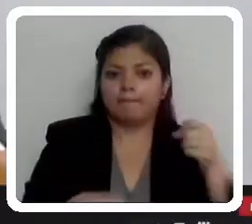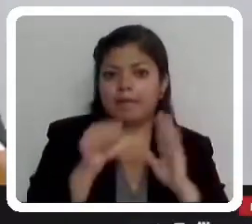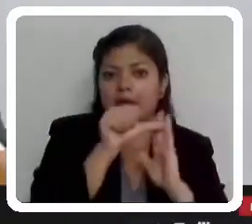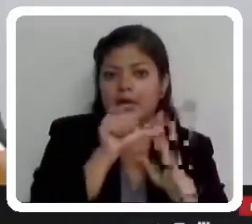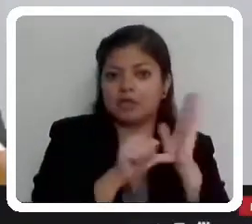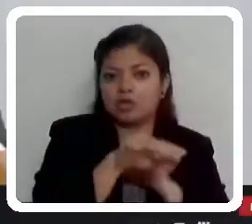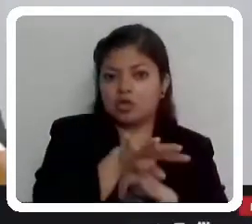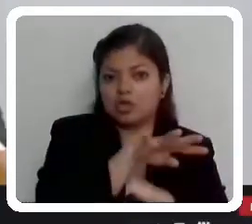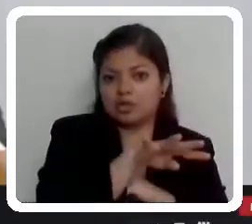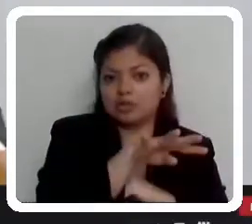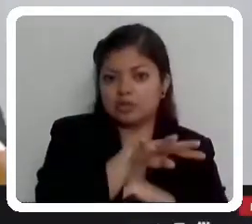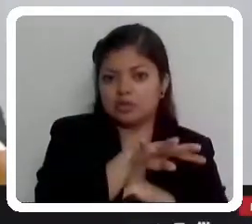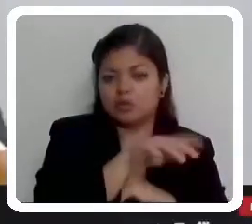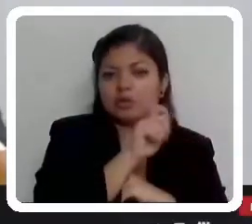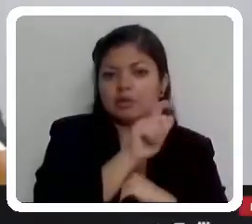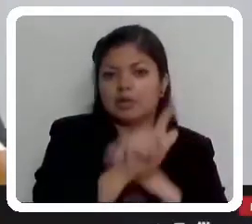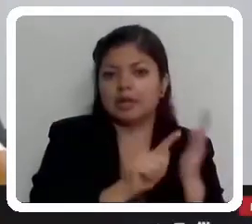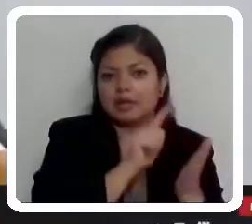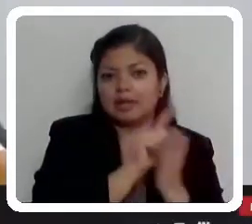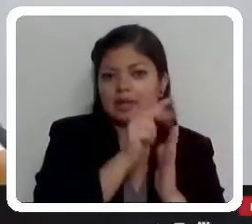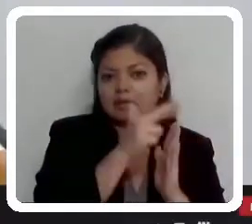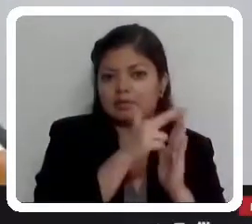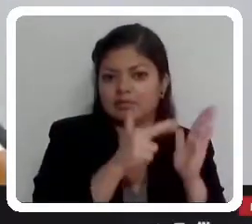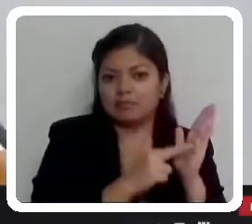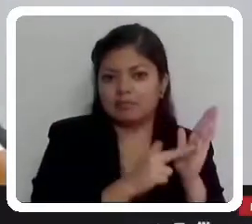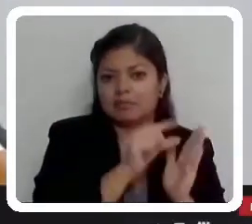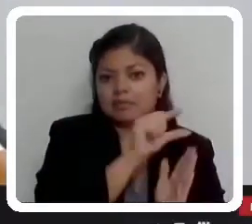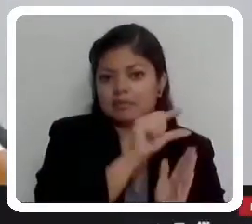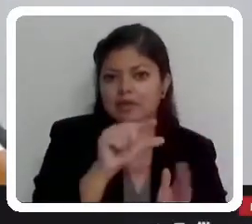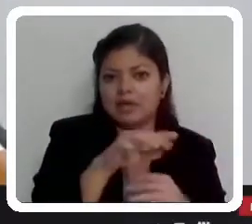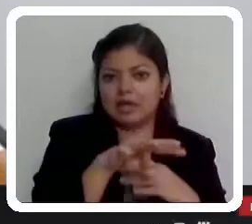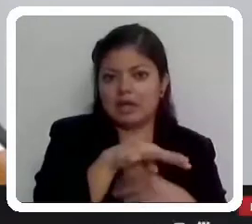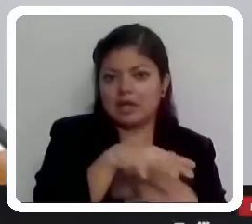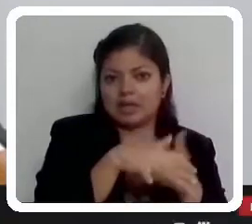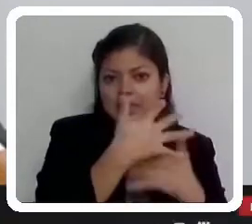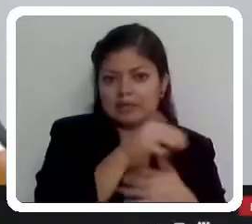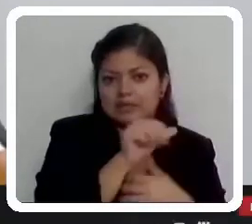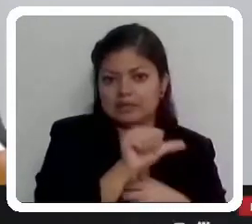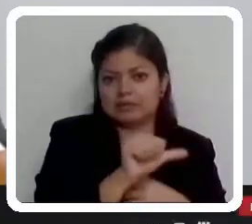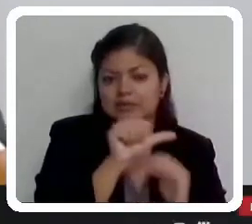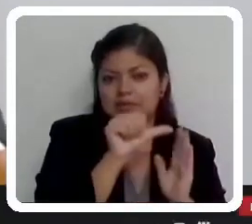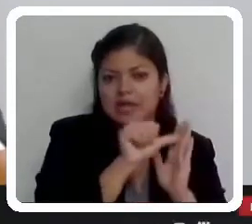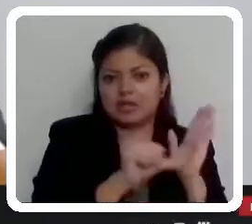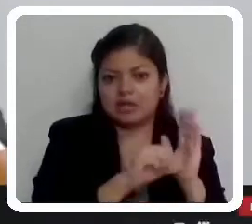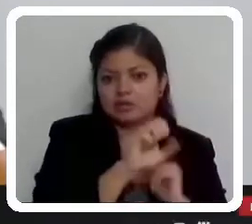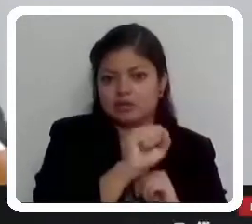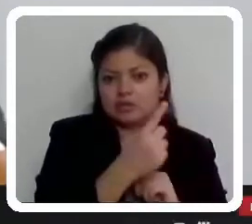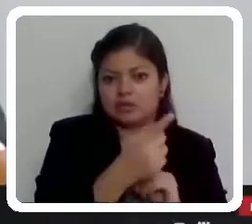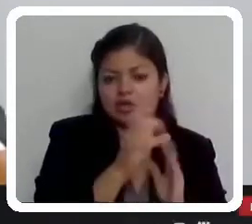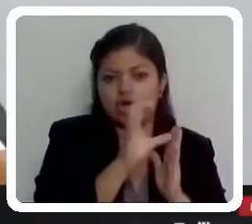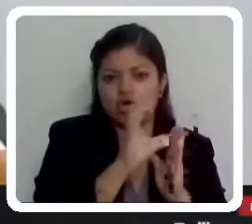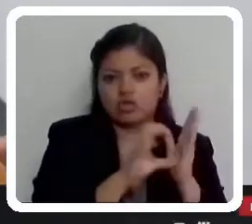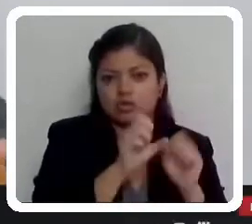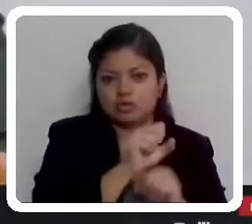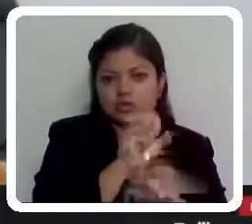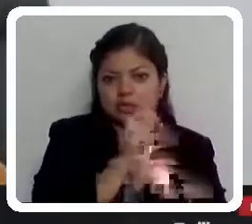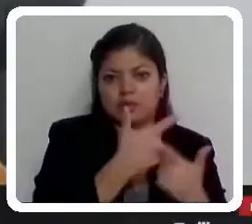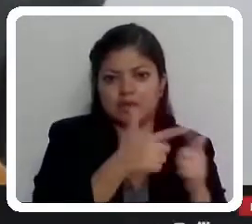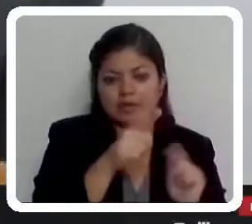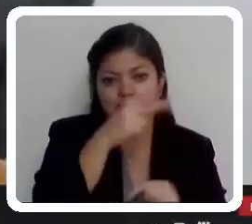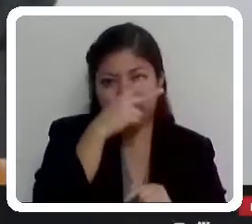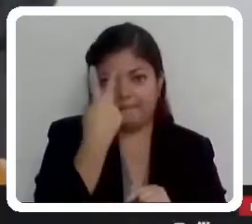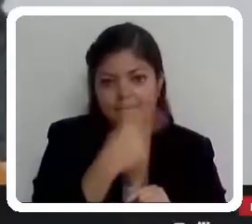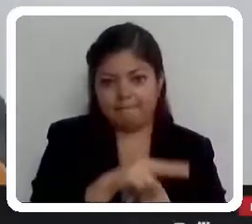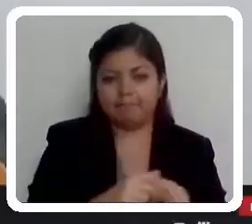de la ley reglamentaria de las fracciones 15 y 16 del artículo 61 de la Constitución Política del Estado Libre y Soberano de México,